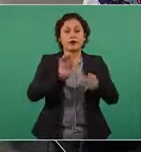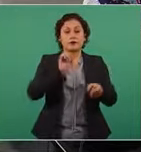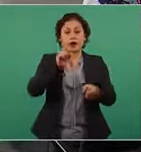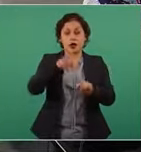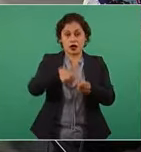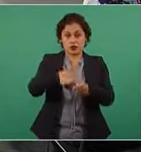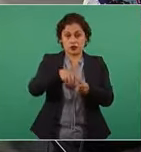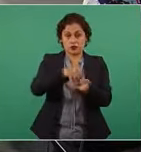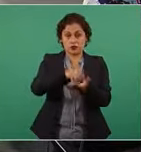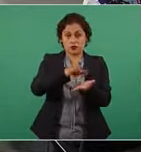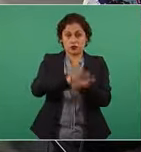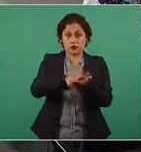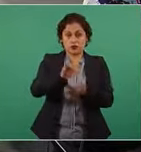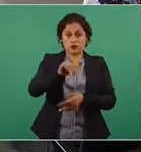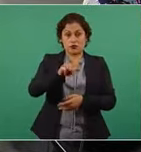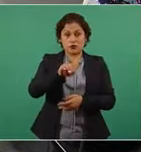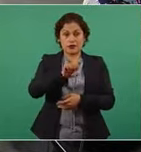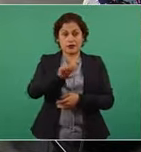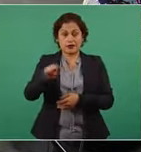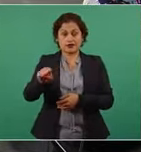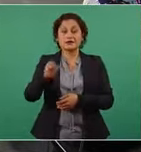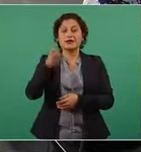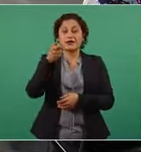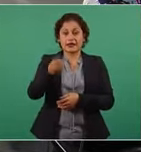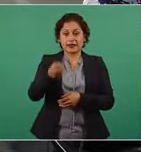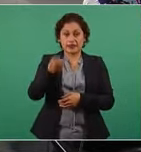inscritos en el Seguro Social, es la economía formal.